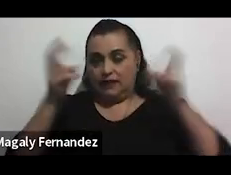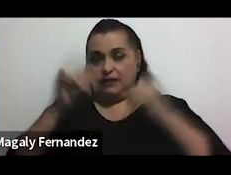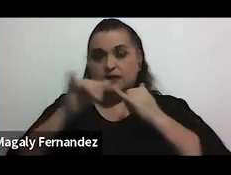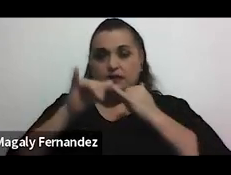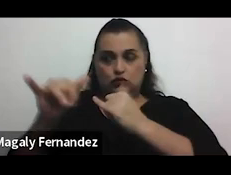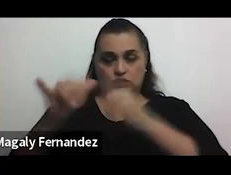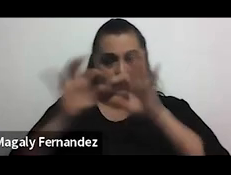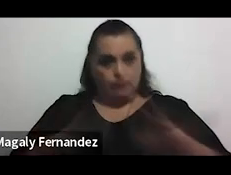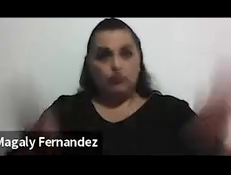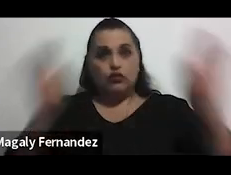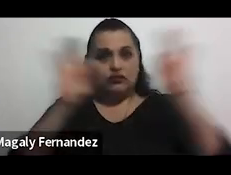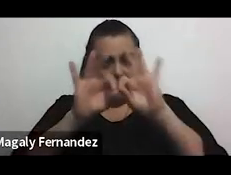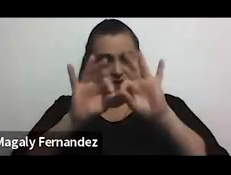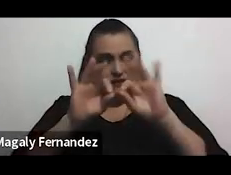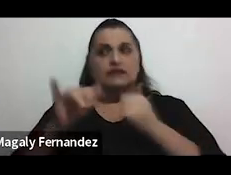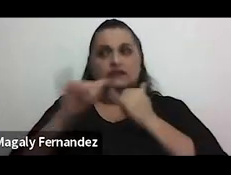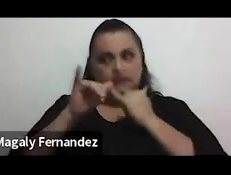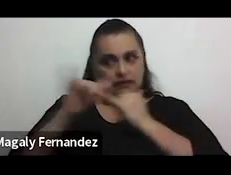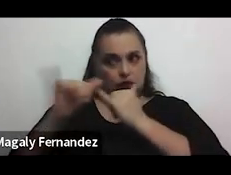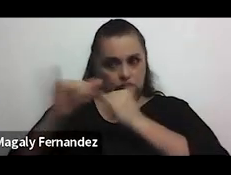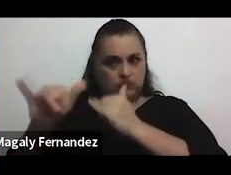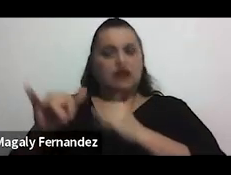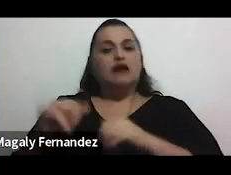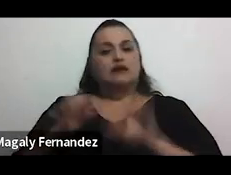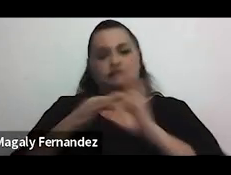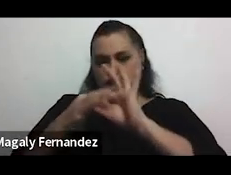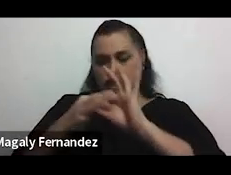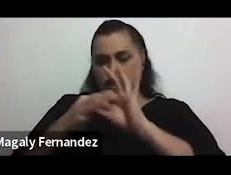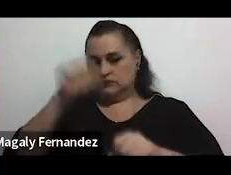sobre la importancia también de poner las denuncias respectivas.